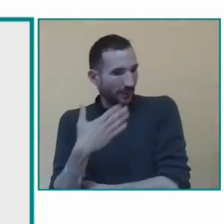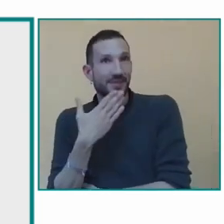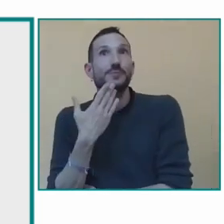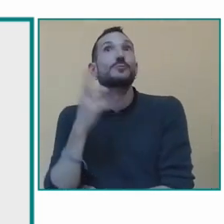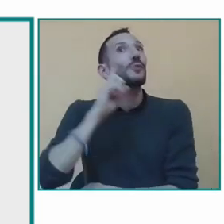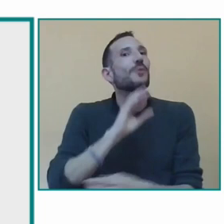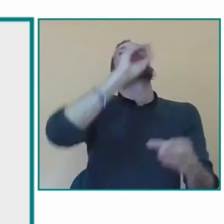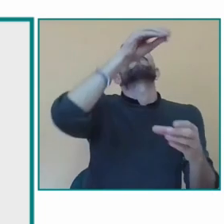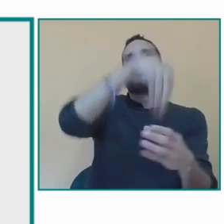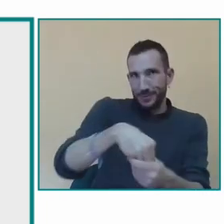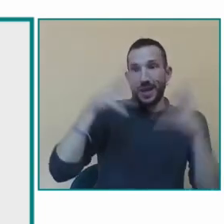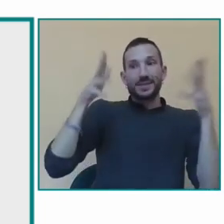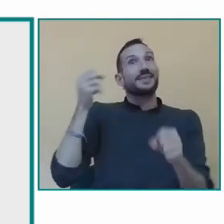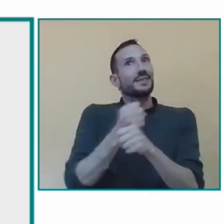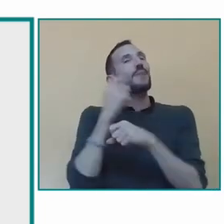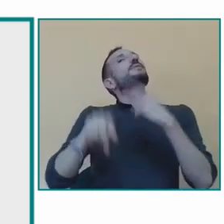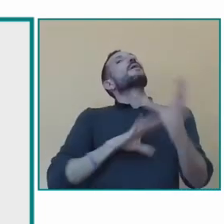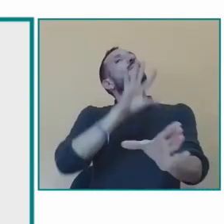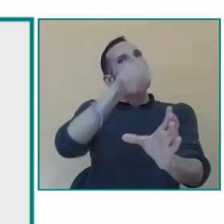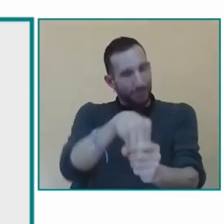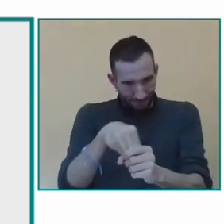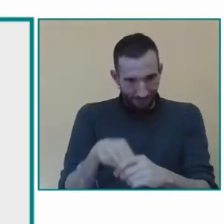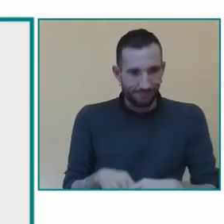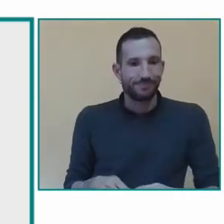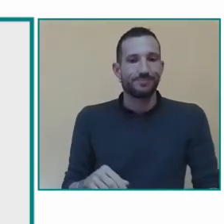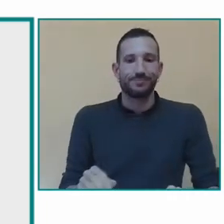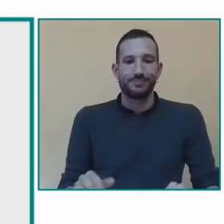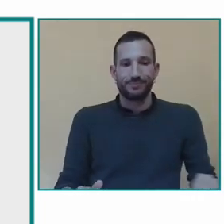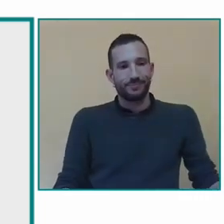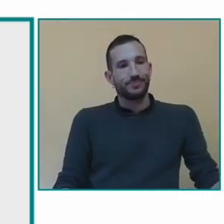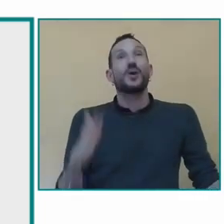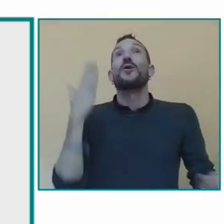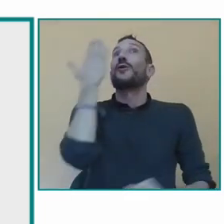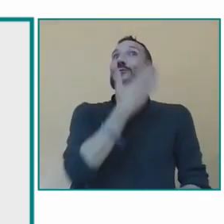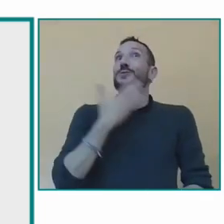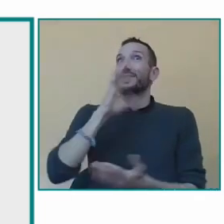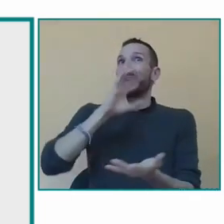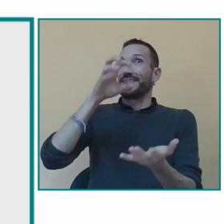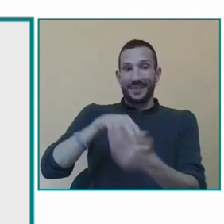educación infantil 3-6 años primaria y en educación bueno en aulas educación especial